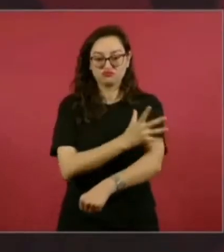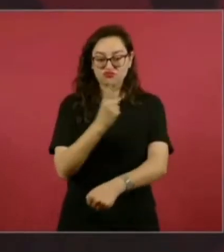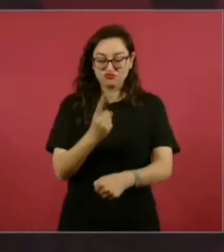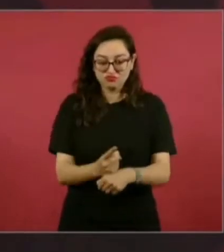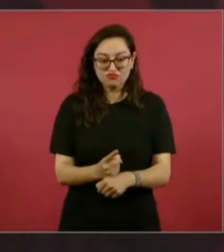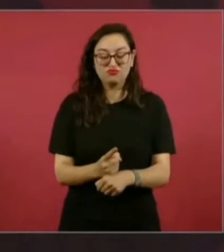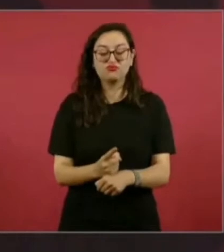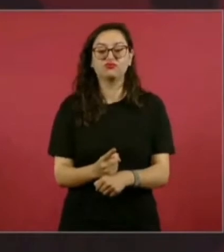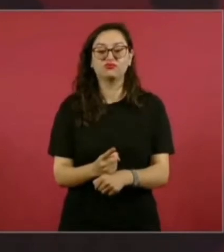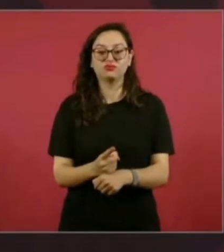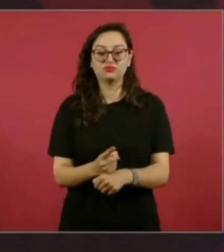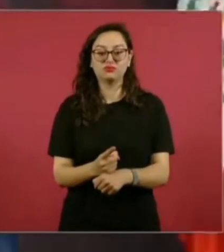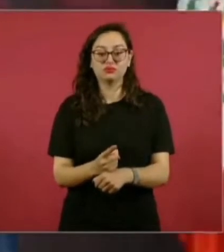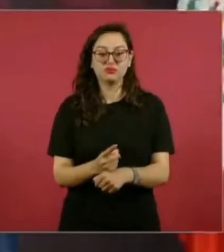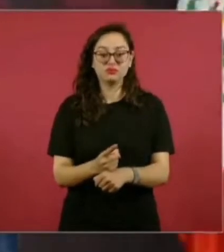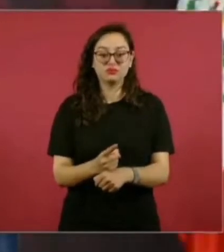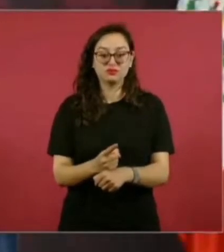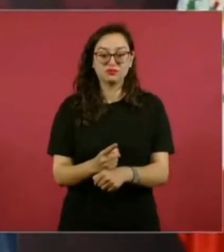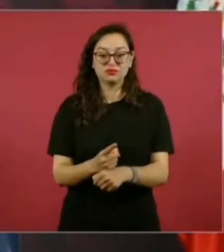La definitiva. La